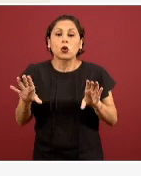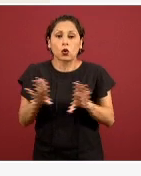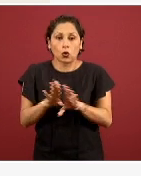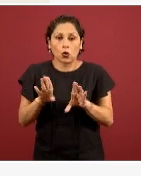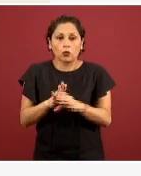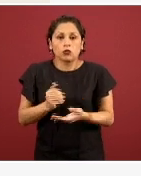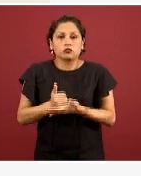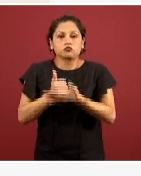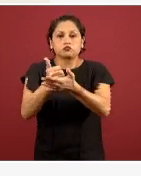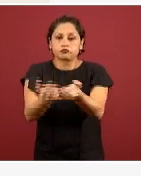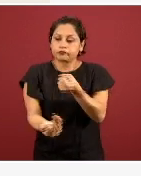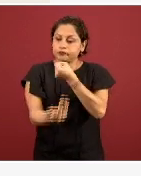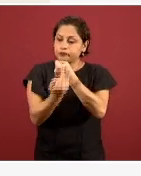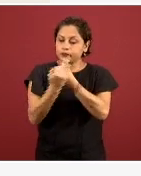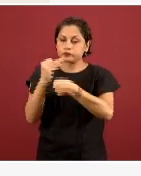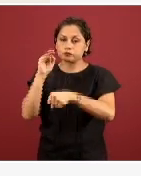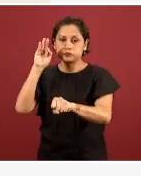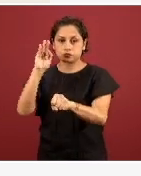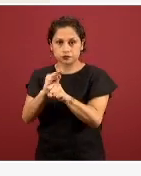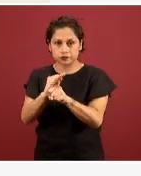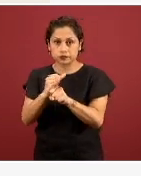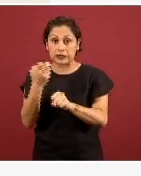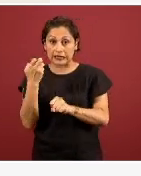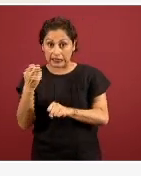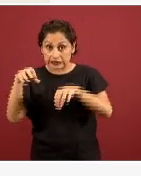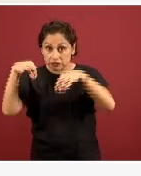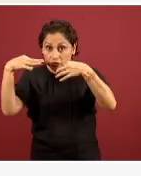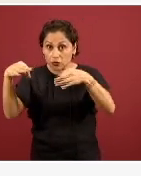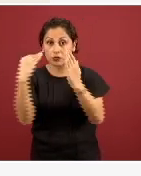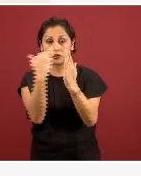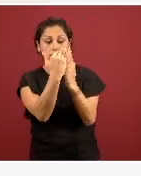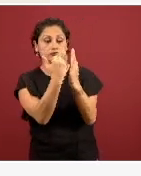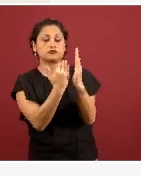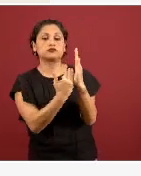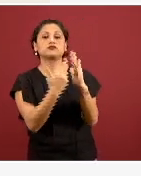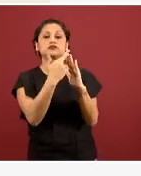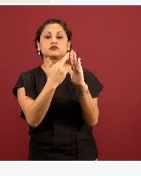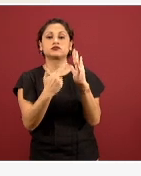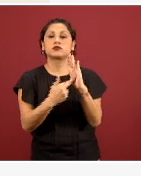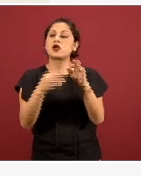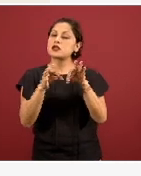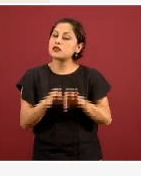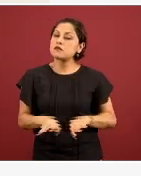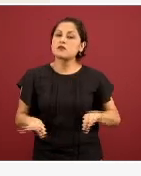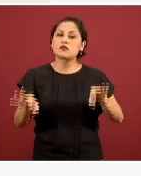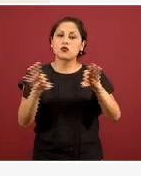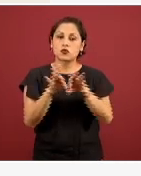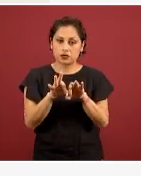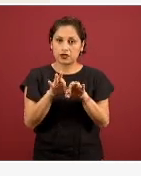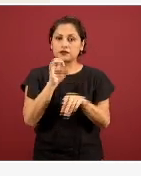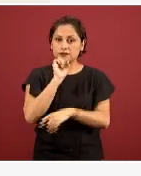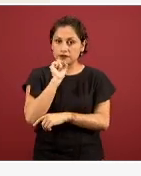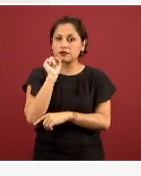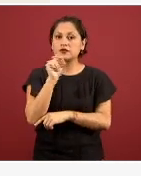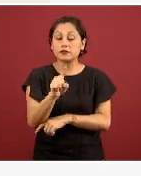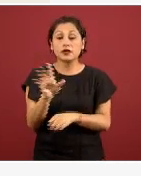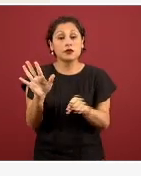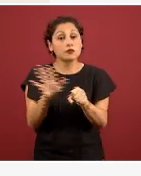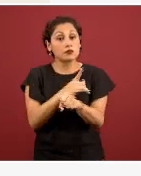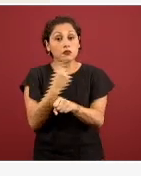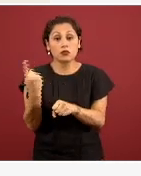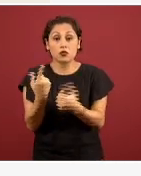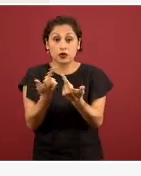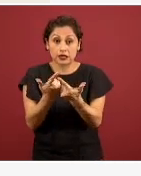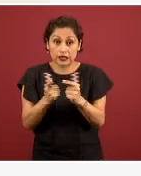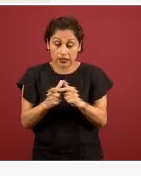lineamiento que también es importante, dado que uno de los grupos también más vulnerables por